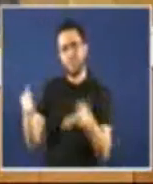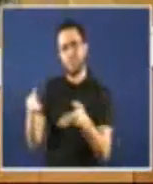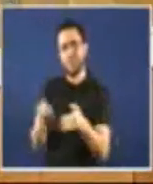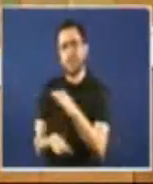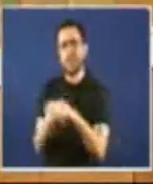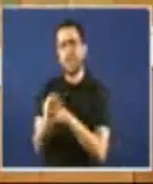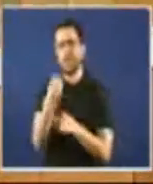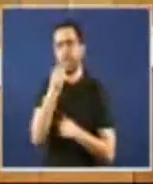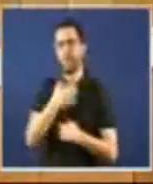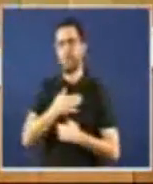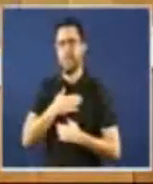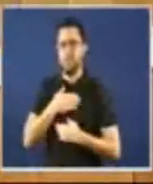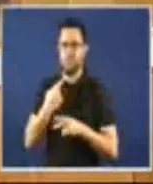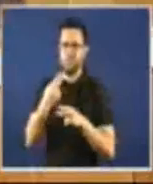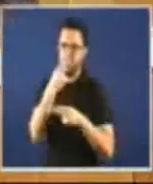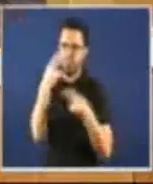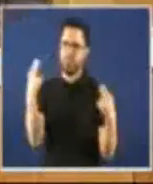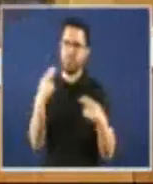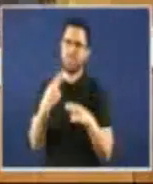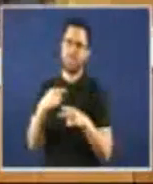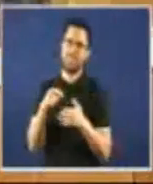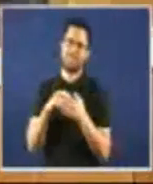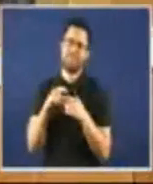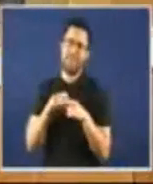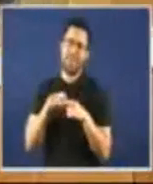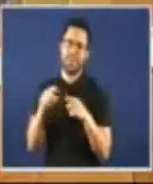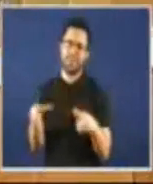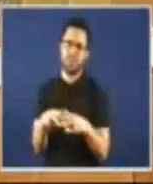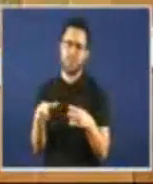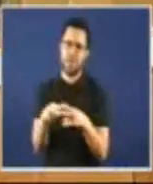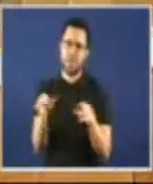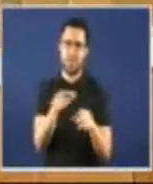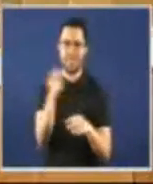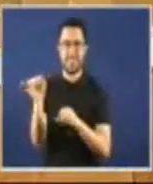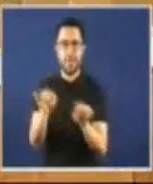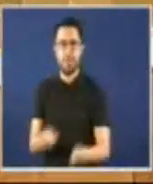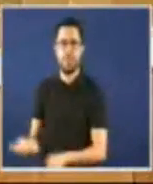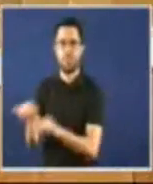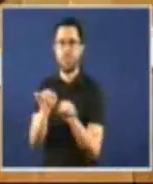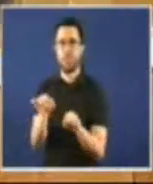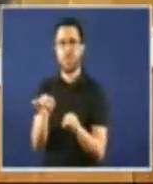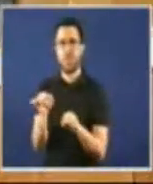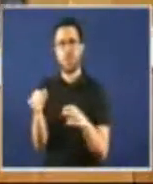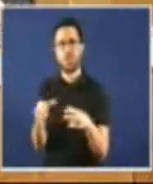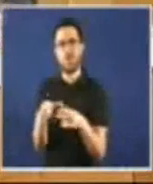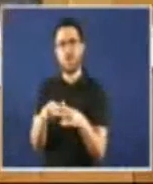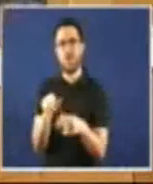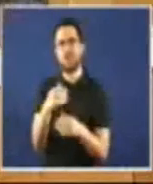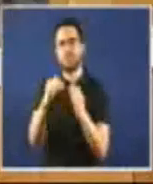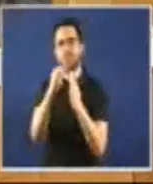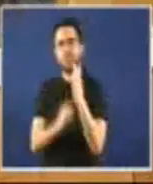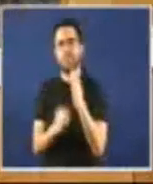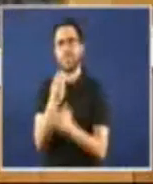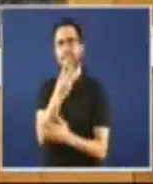constantes o 25%, ou seja, unha cuarta parte, e o destinado a protección ou promoción social máis do 35% en euros